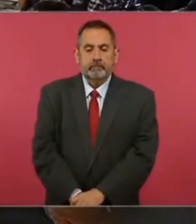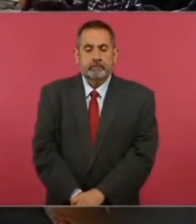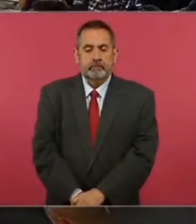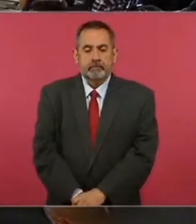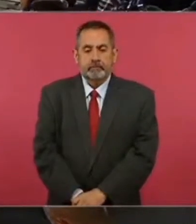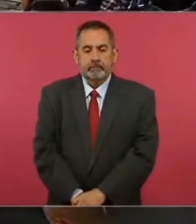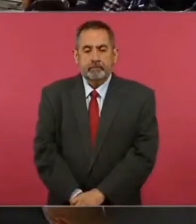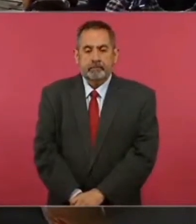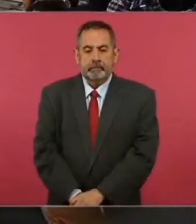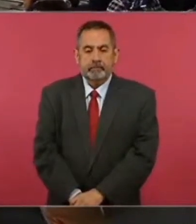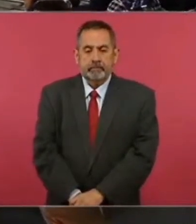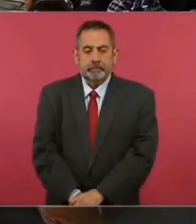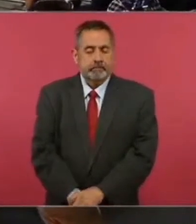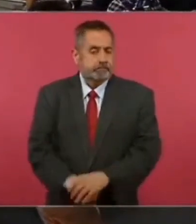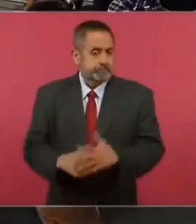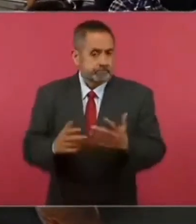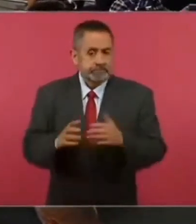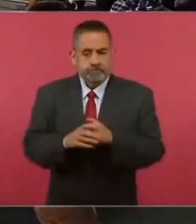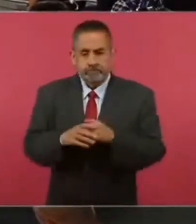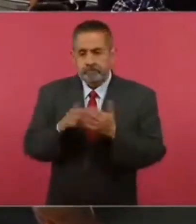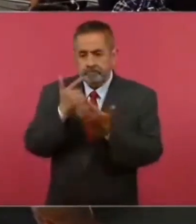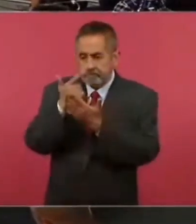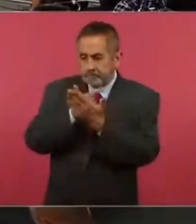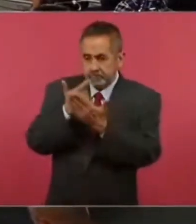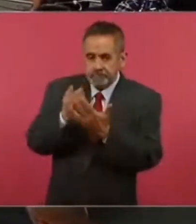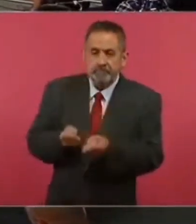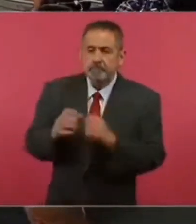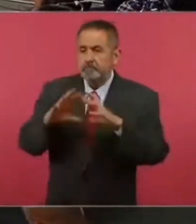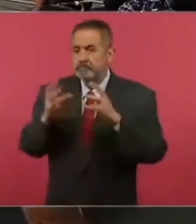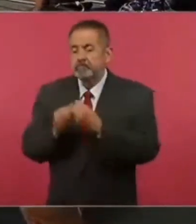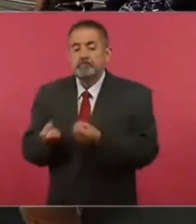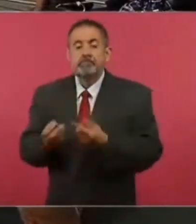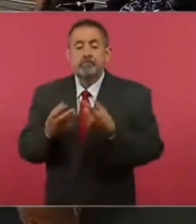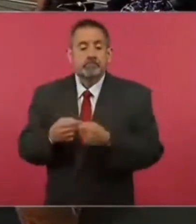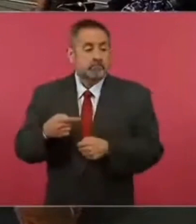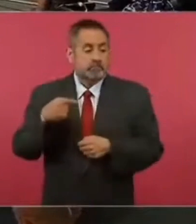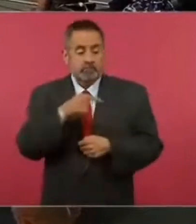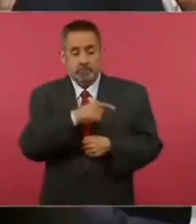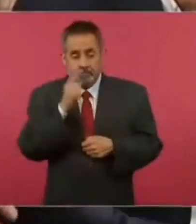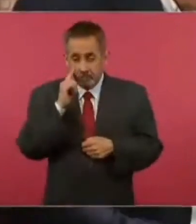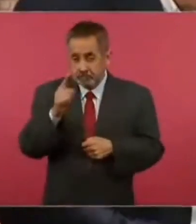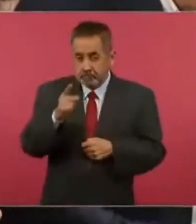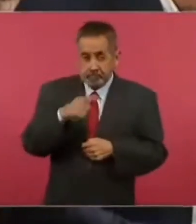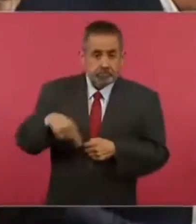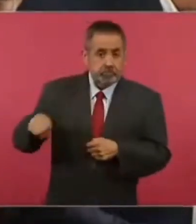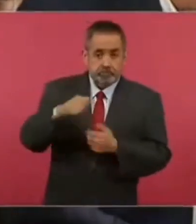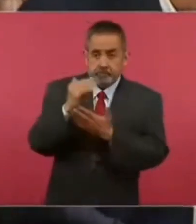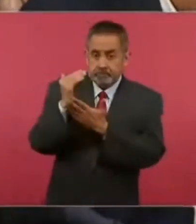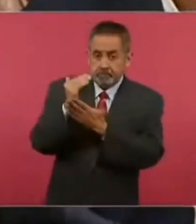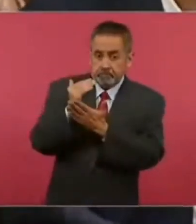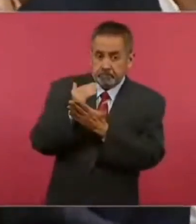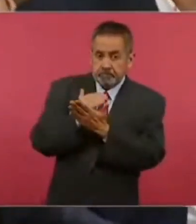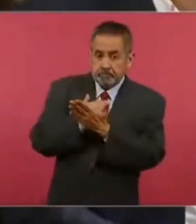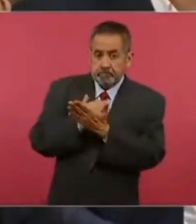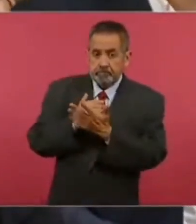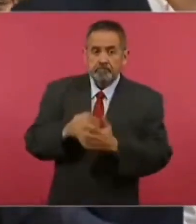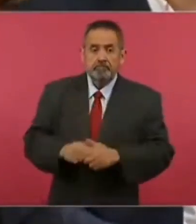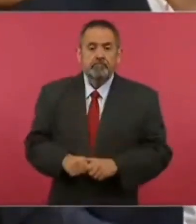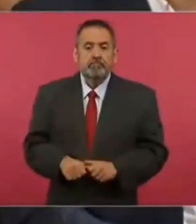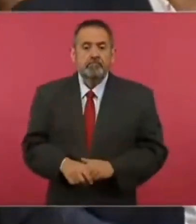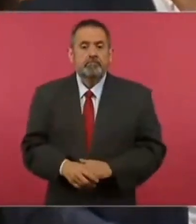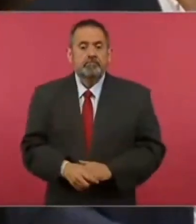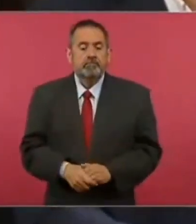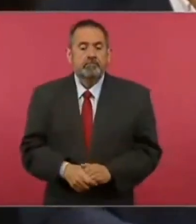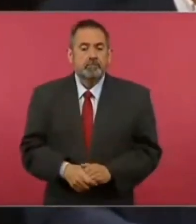maquillarse, lo voy a poner así, en las cifras actuales. No, porque ellos están viendo una disminución considerable. Sí, sí,